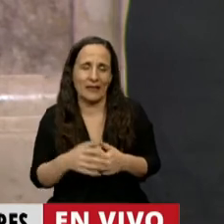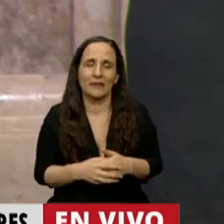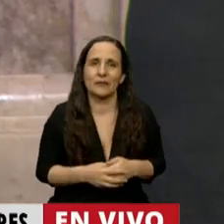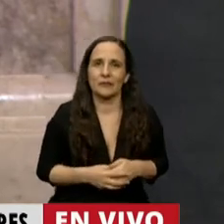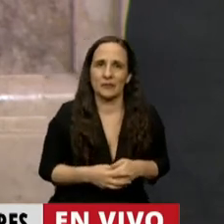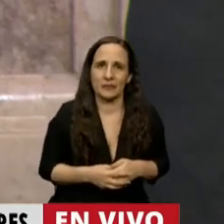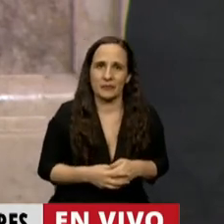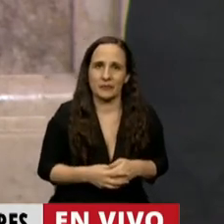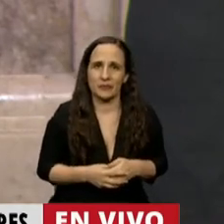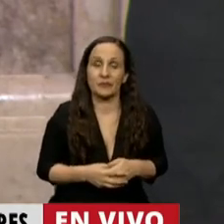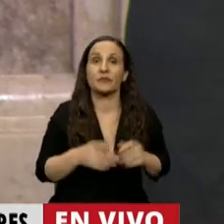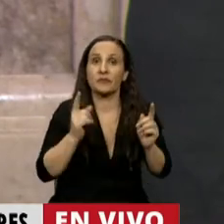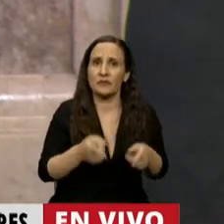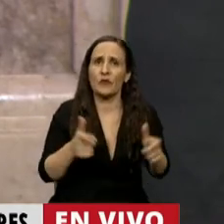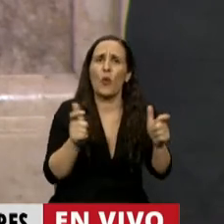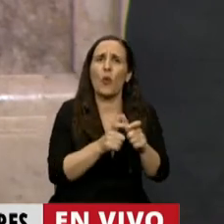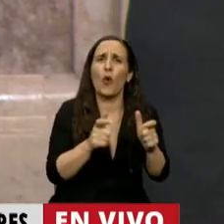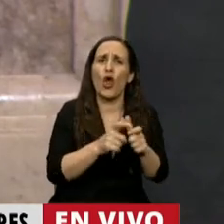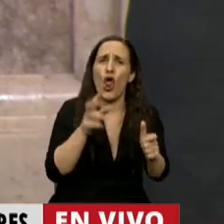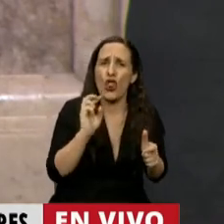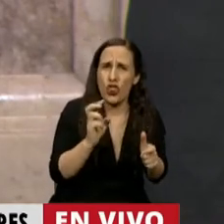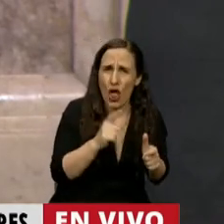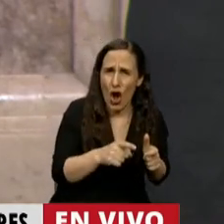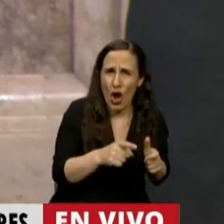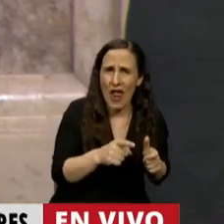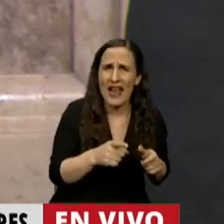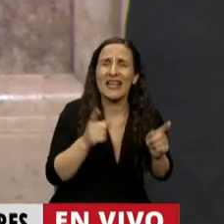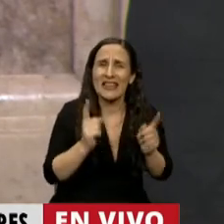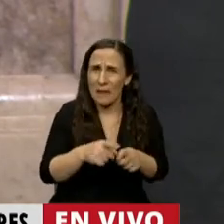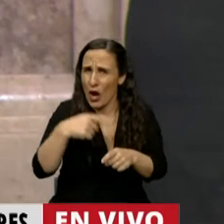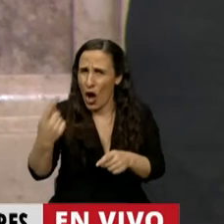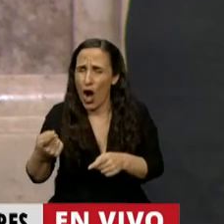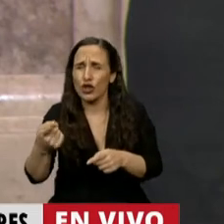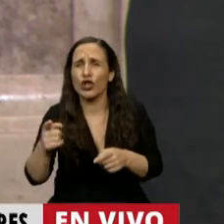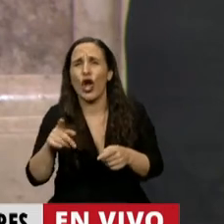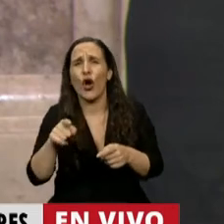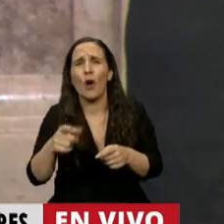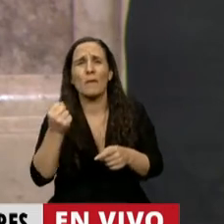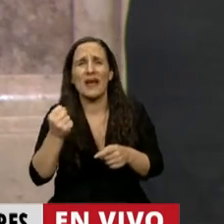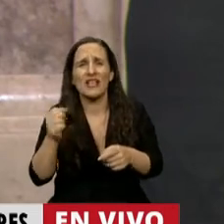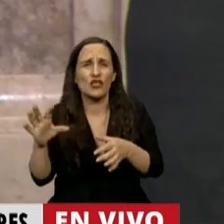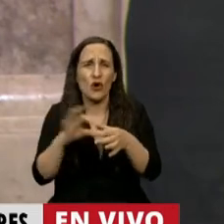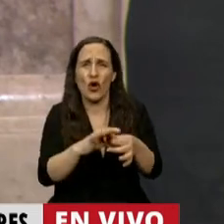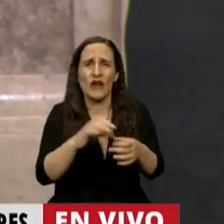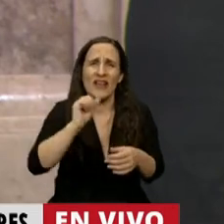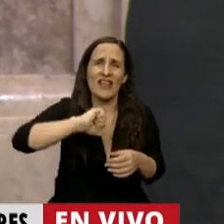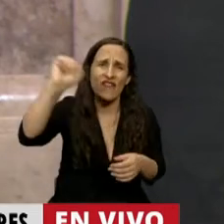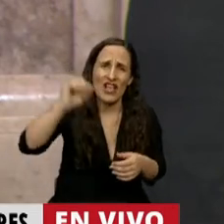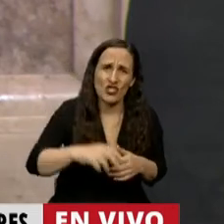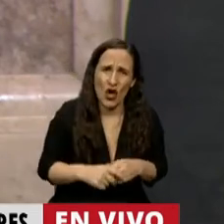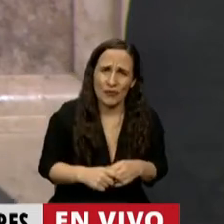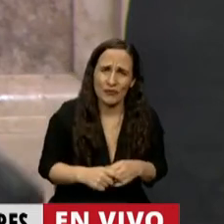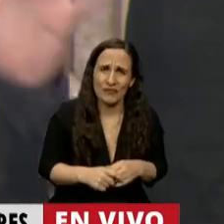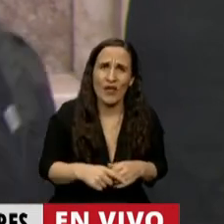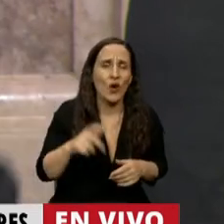con los bonos en dólares y los instrumentos en pesos atados a la inflación. Cuando habla Guzmán de que hay que